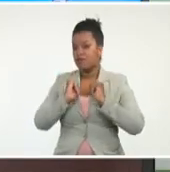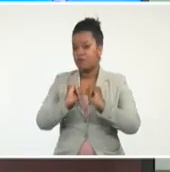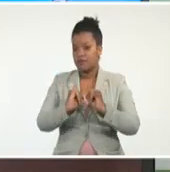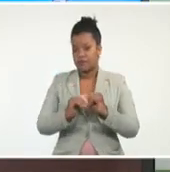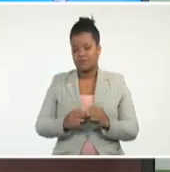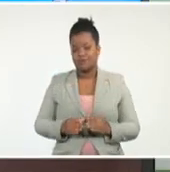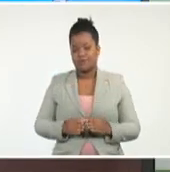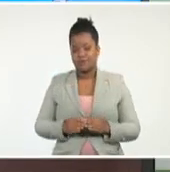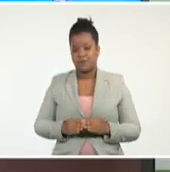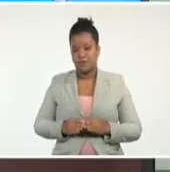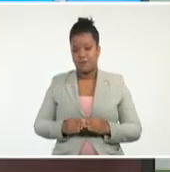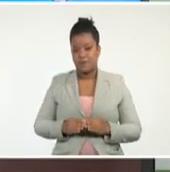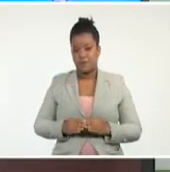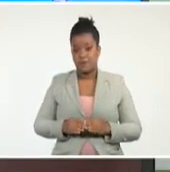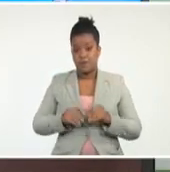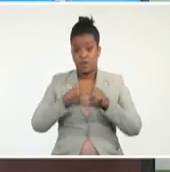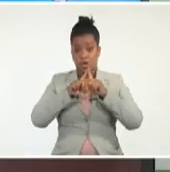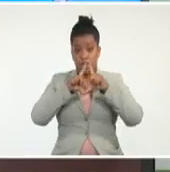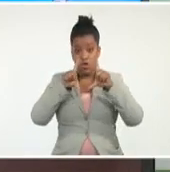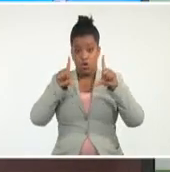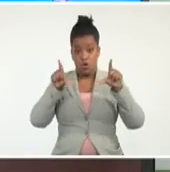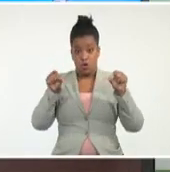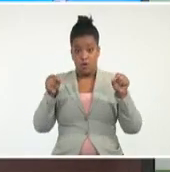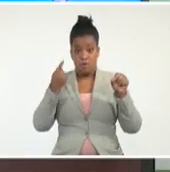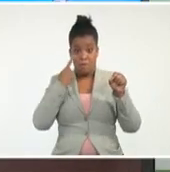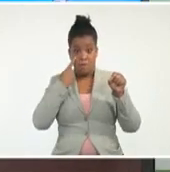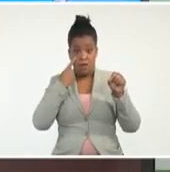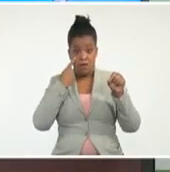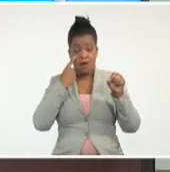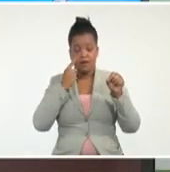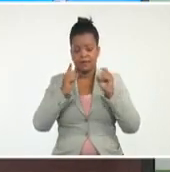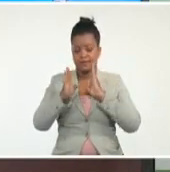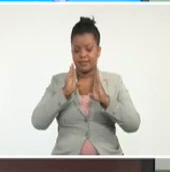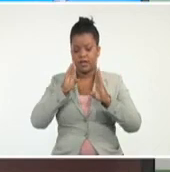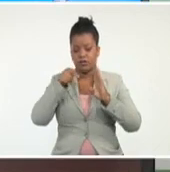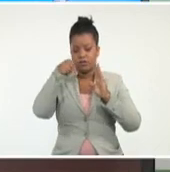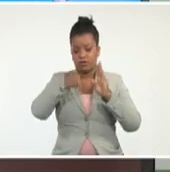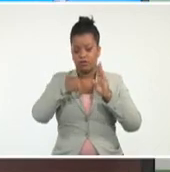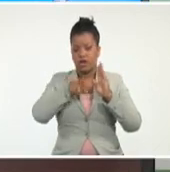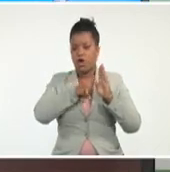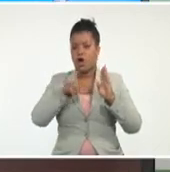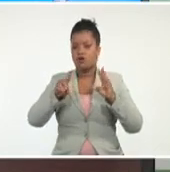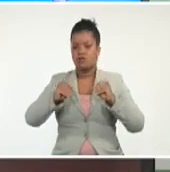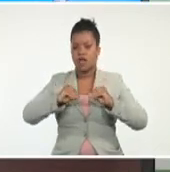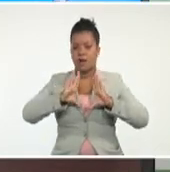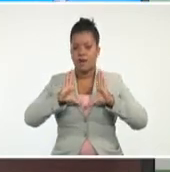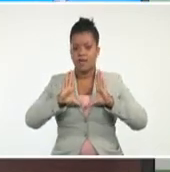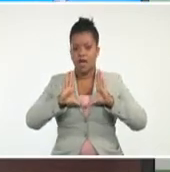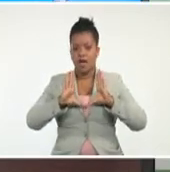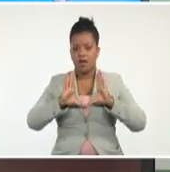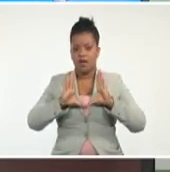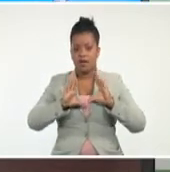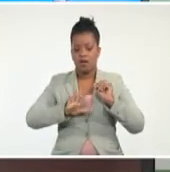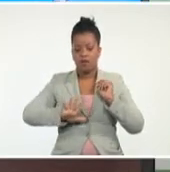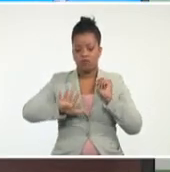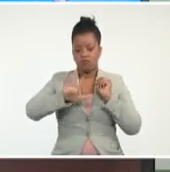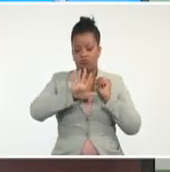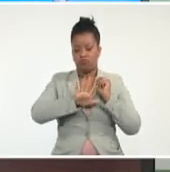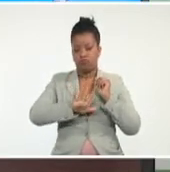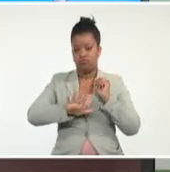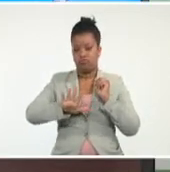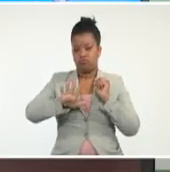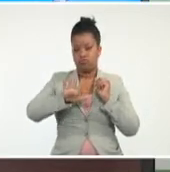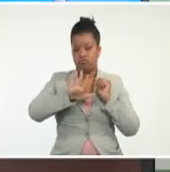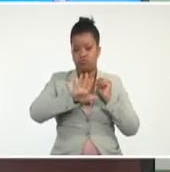pronóstico. Lo teníamos aquí a las 11 de la mañana, ahora está aquí. Y debe llegar a un